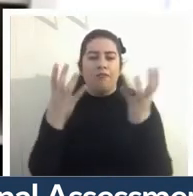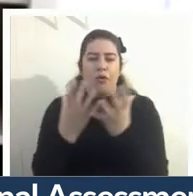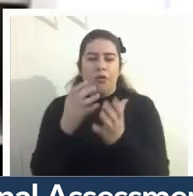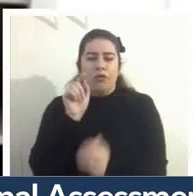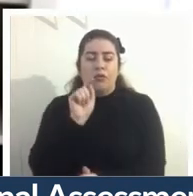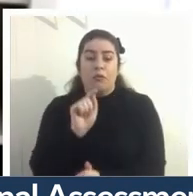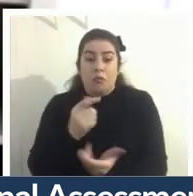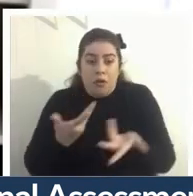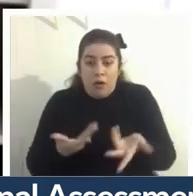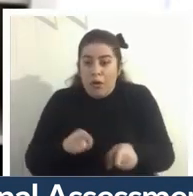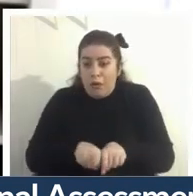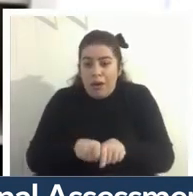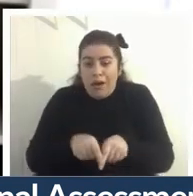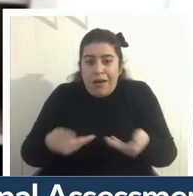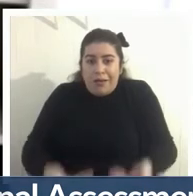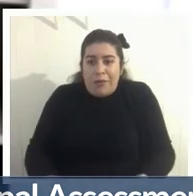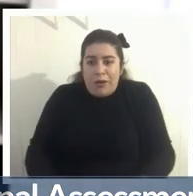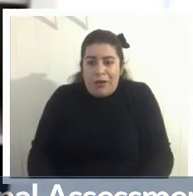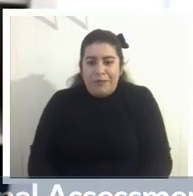acá